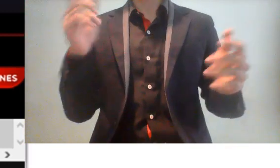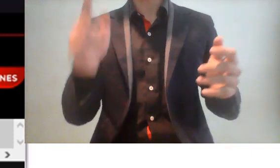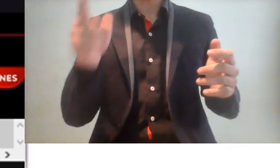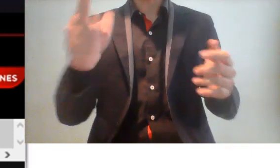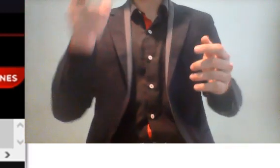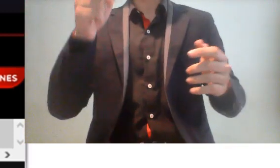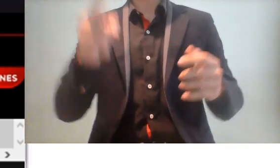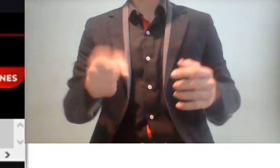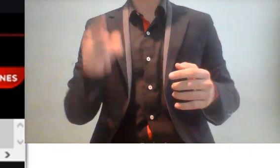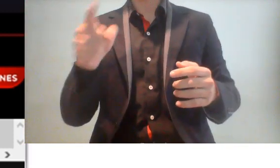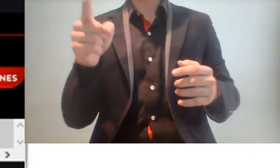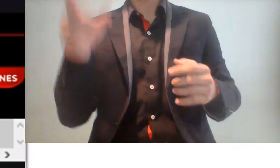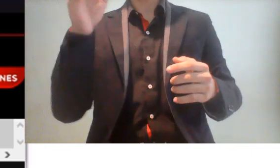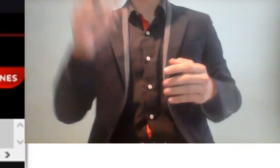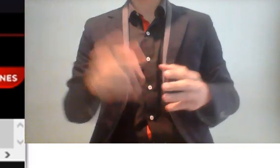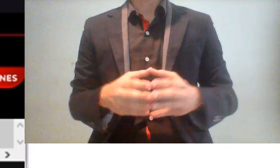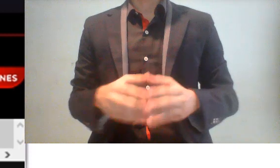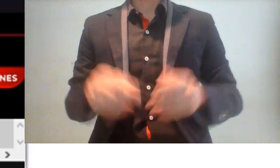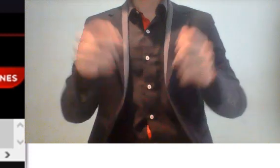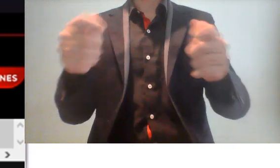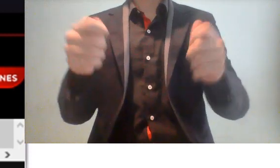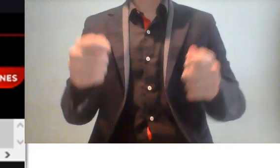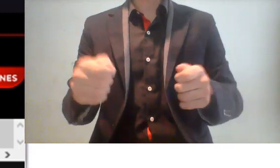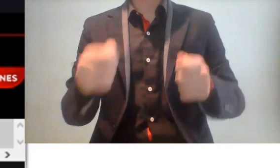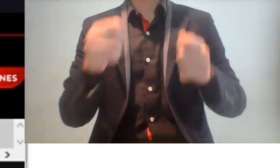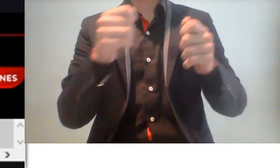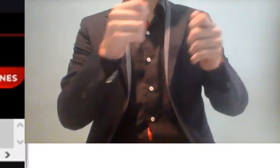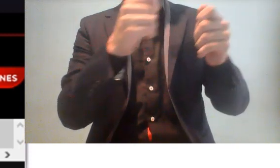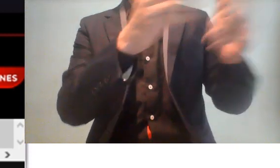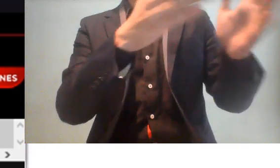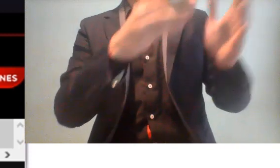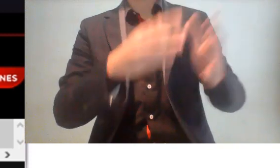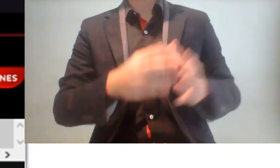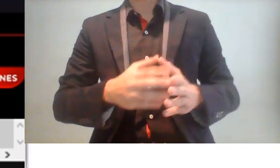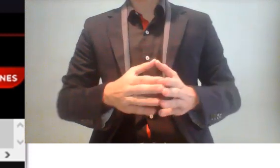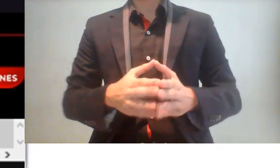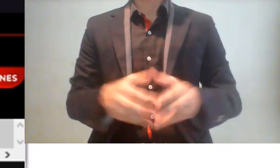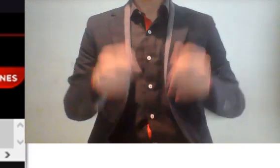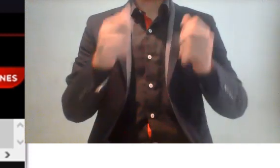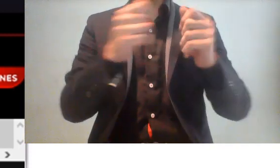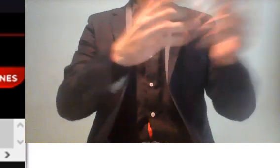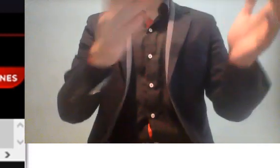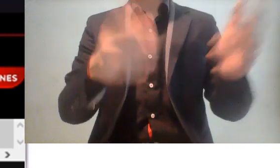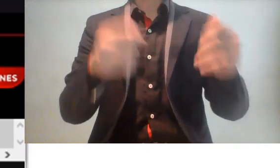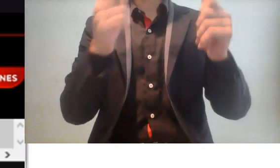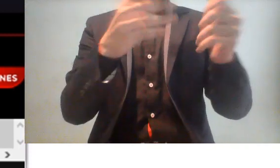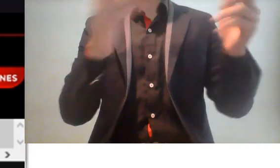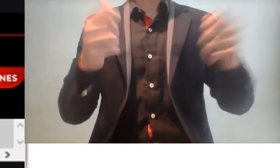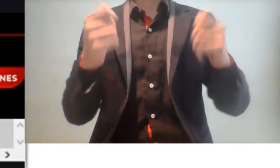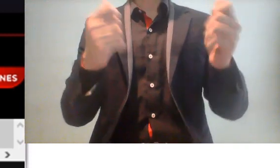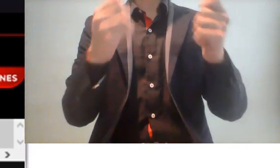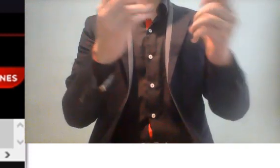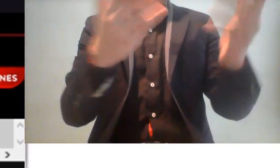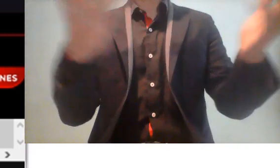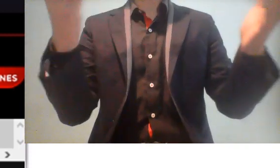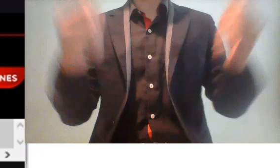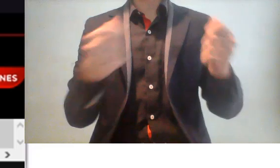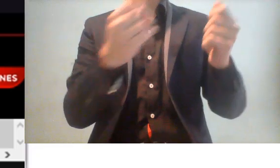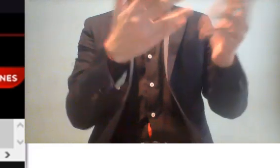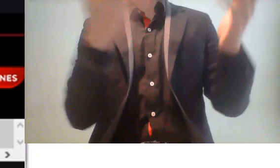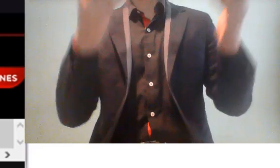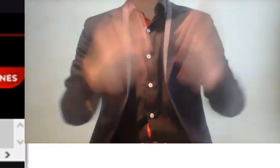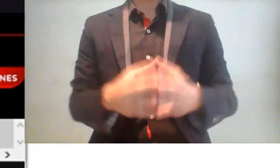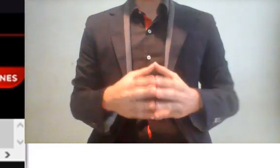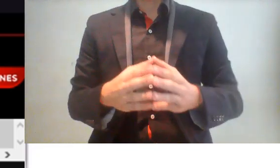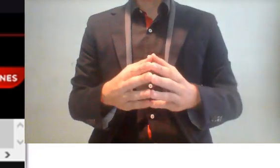a ellos, eso es populismo, eso es populismo. Vamos a darle apoyo a los ricos, papá, a los ricos, porque ellos son mi gente,